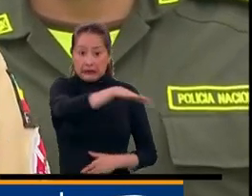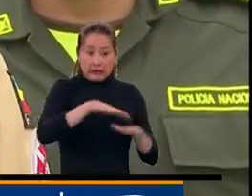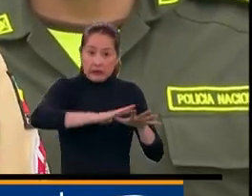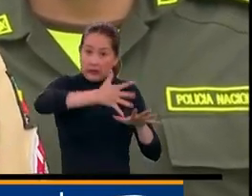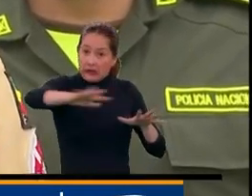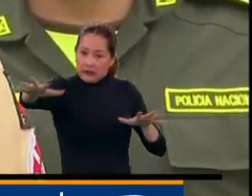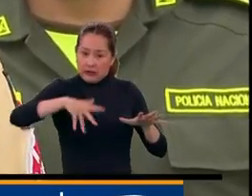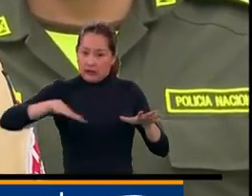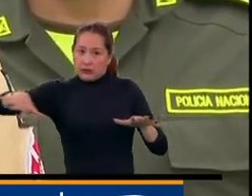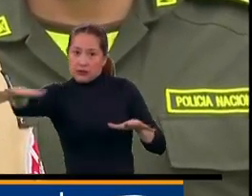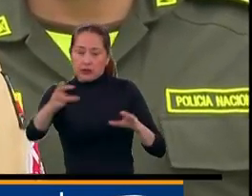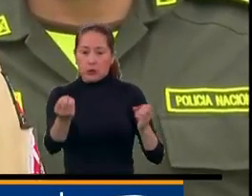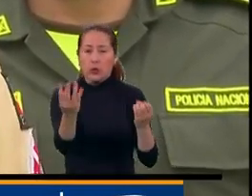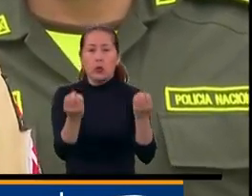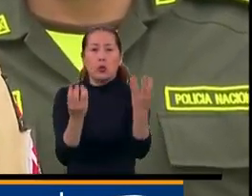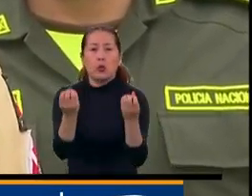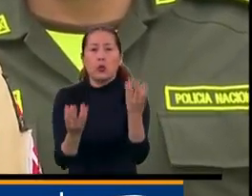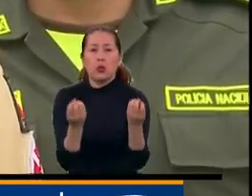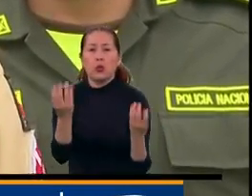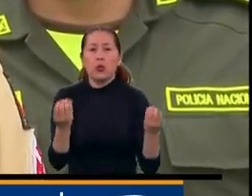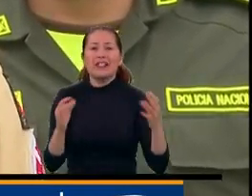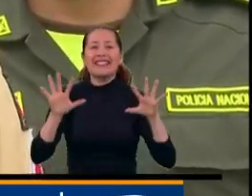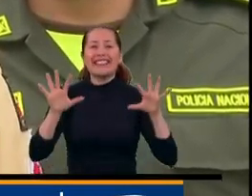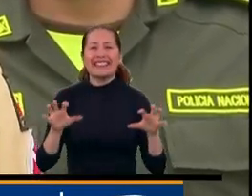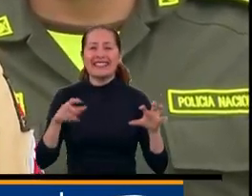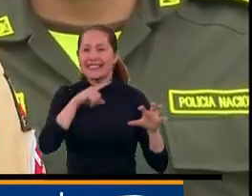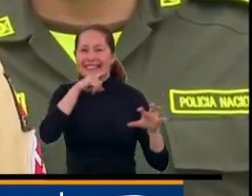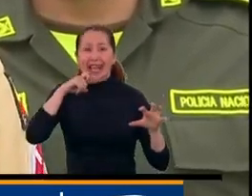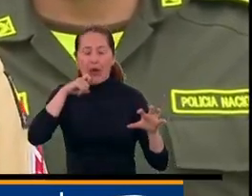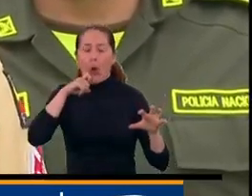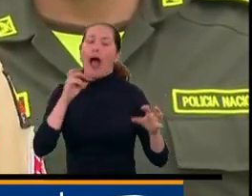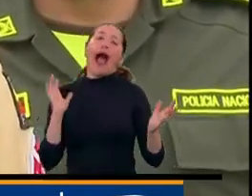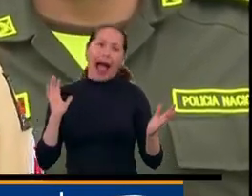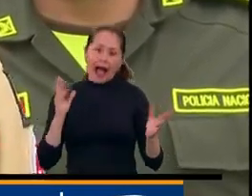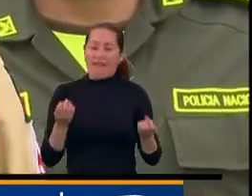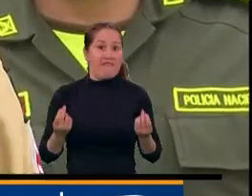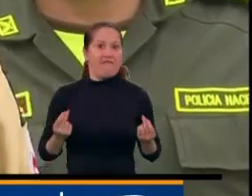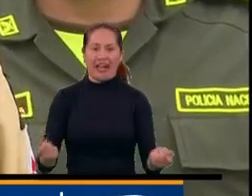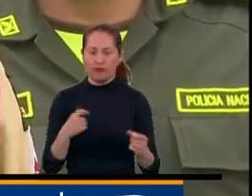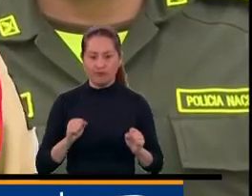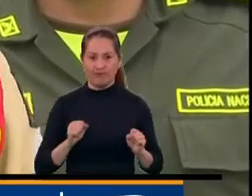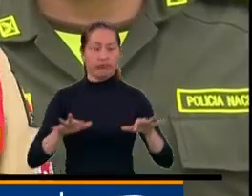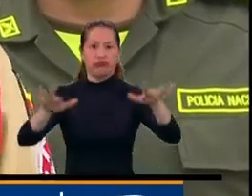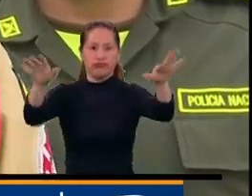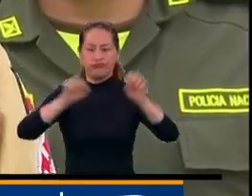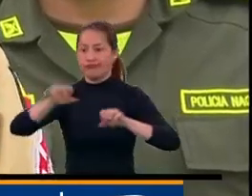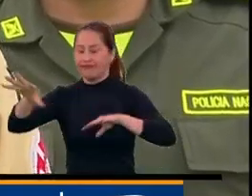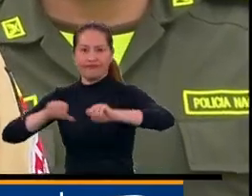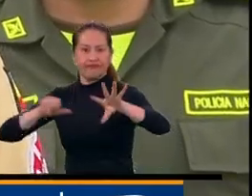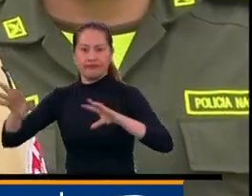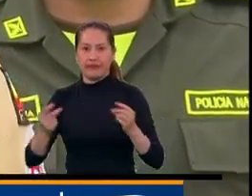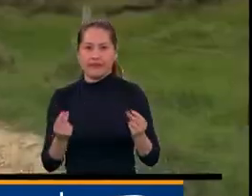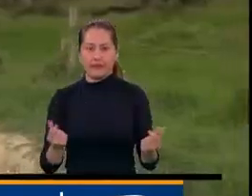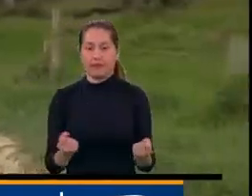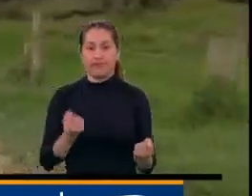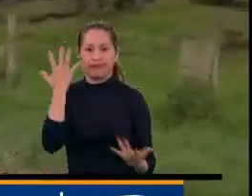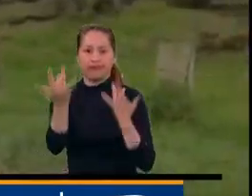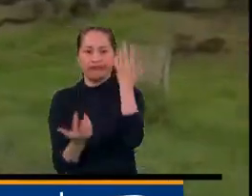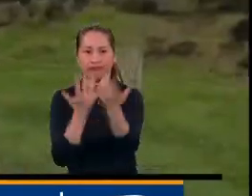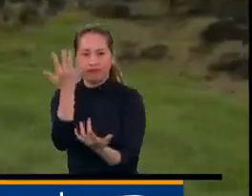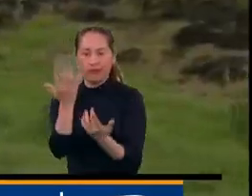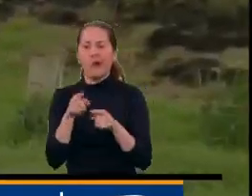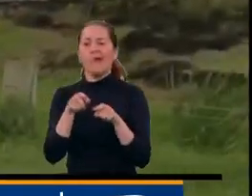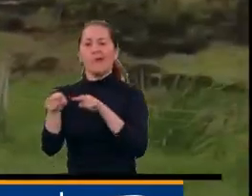vegetación. Estamos hablando de pastizales que están bastante secos, donde tenemos también allí cactus y otro tipo de material